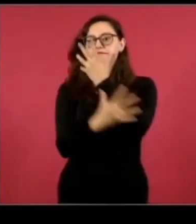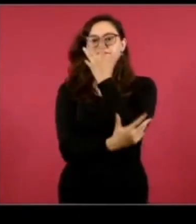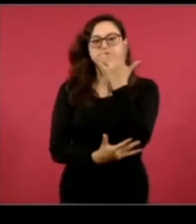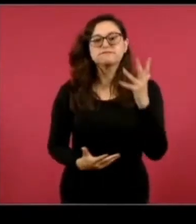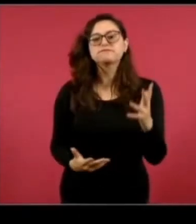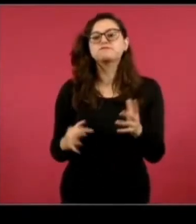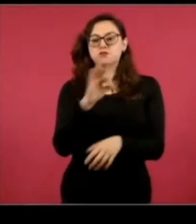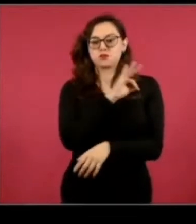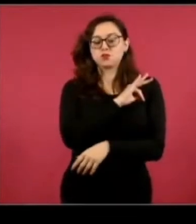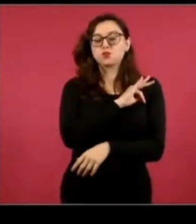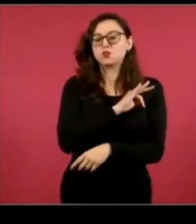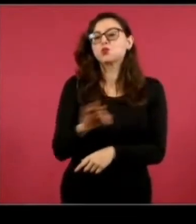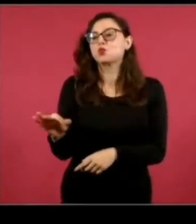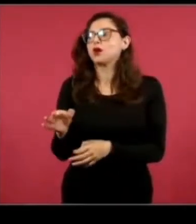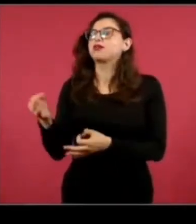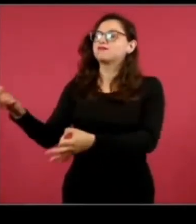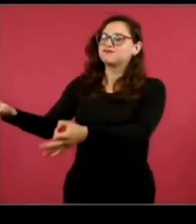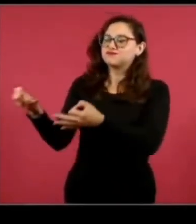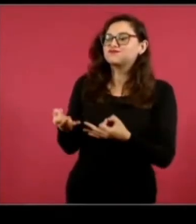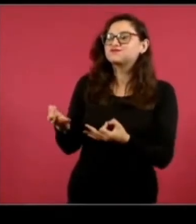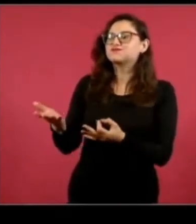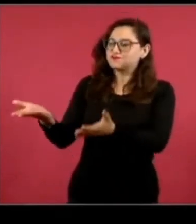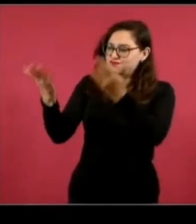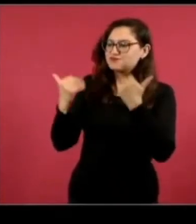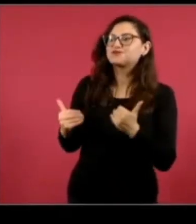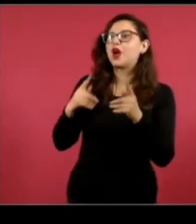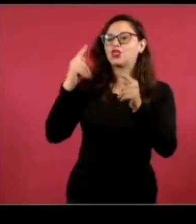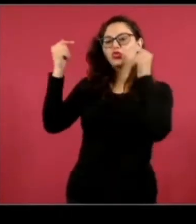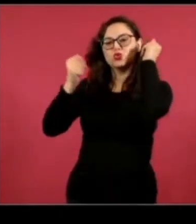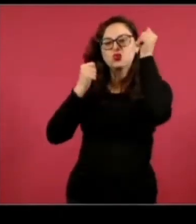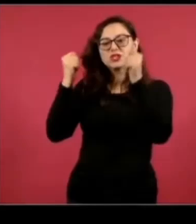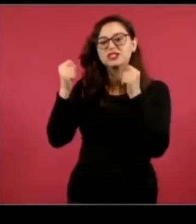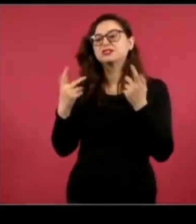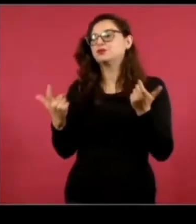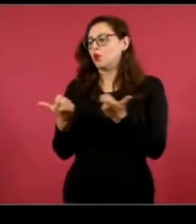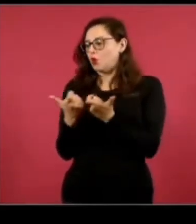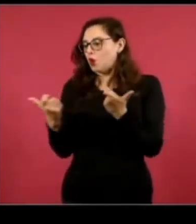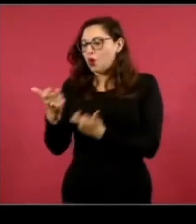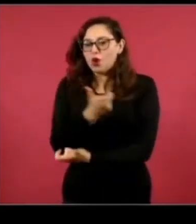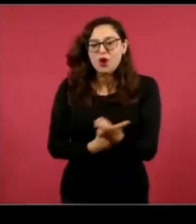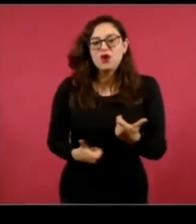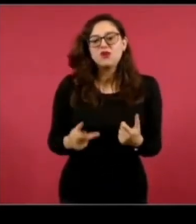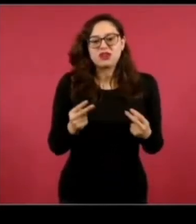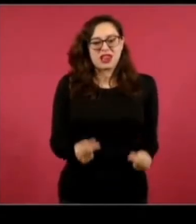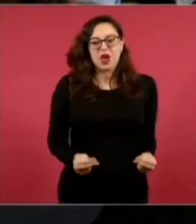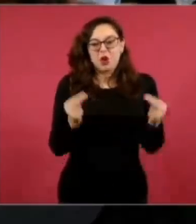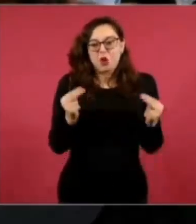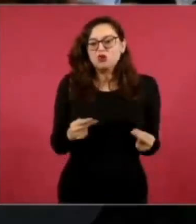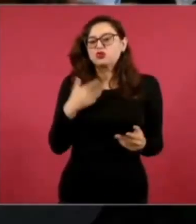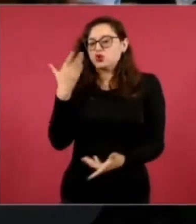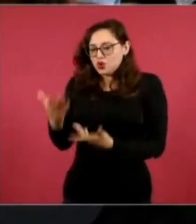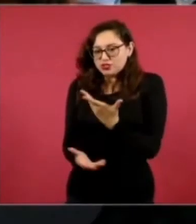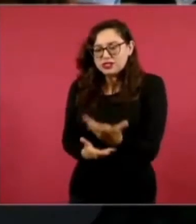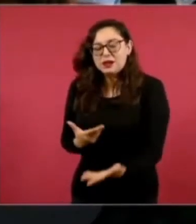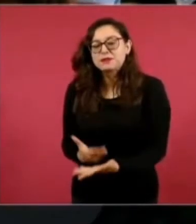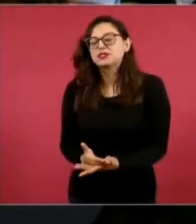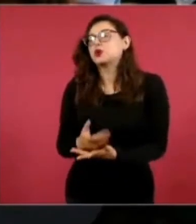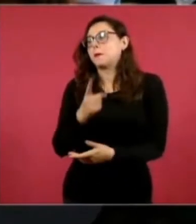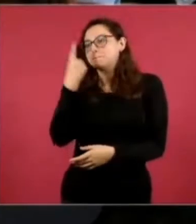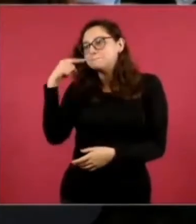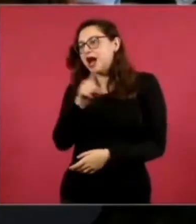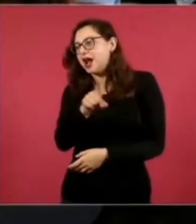puedan convertirse en una opción de vida por medio de cooperativas o pequeños negocios que brinden servicios a los